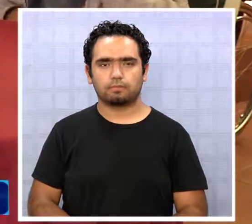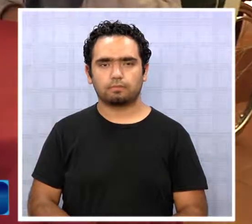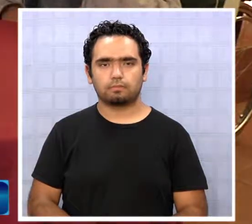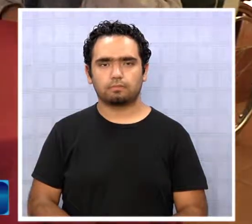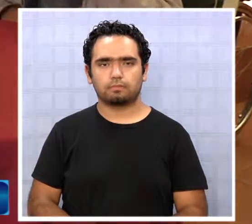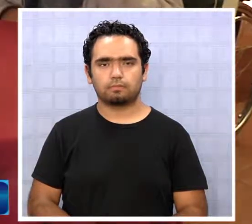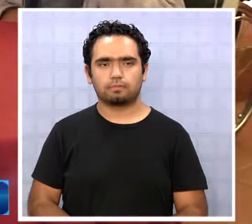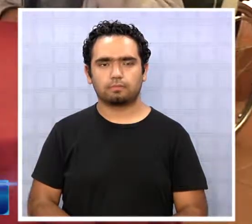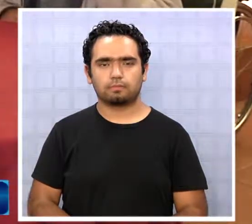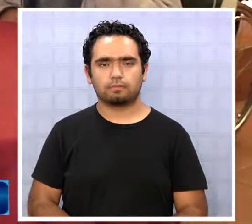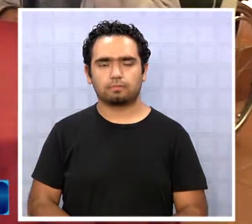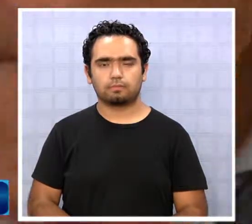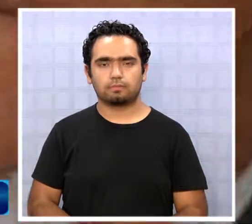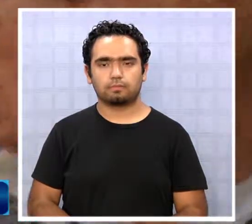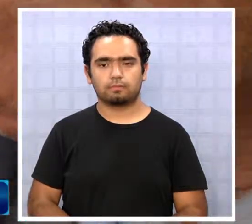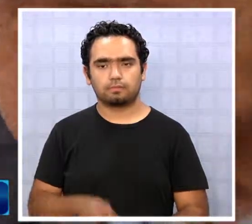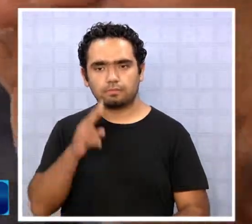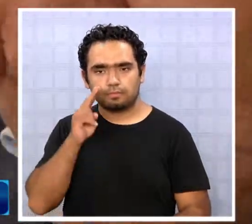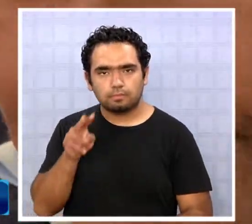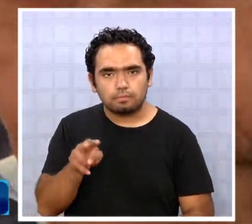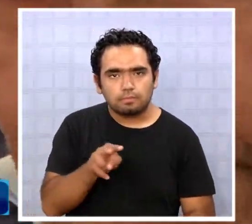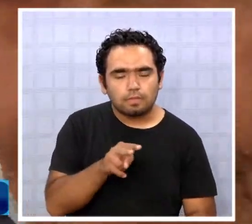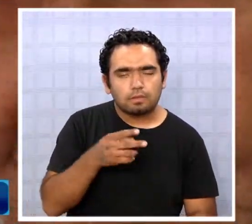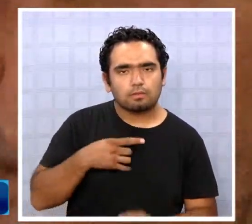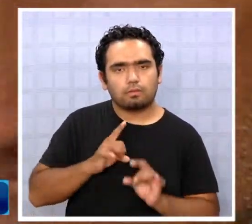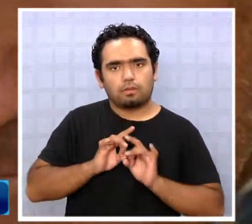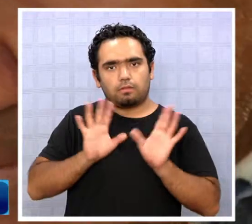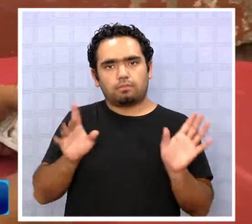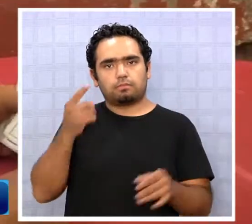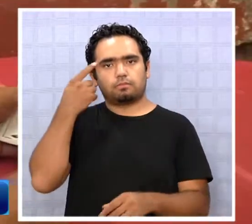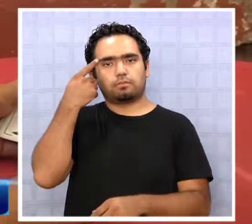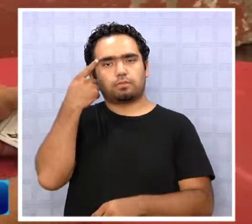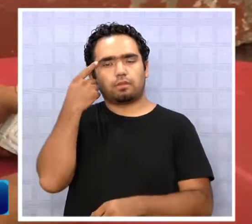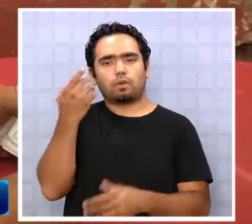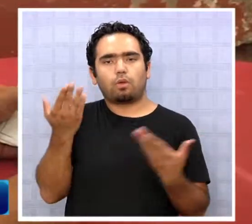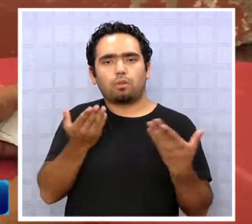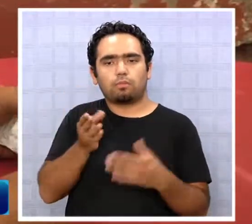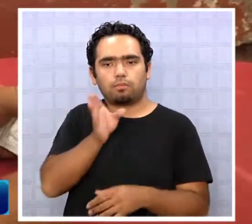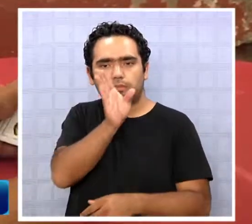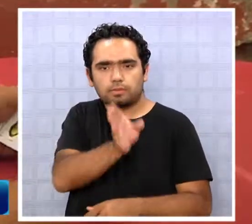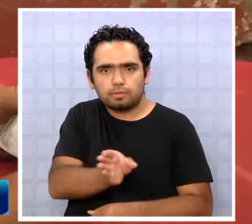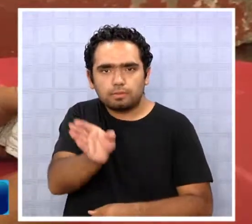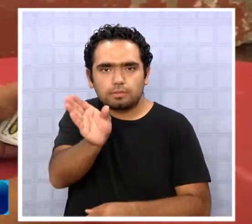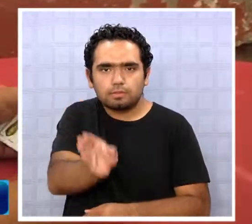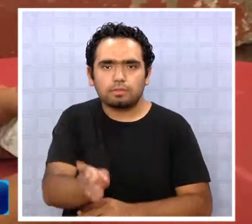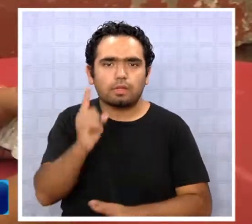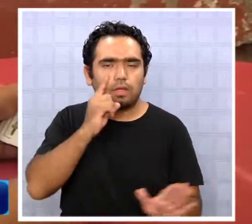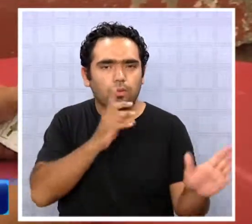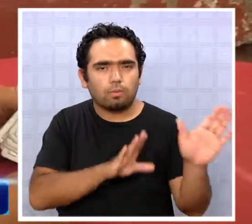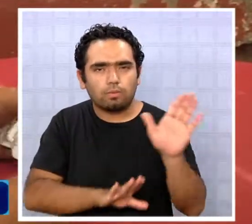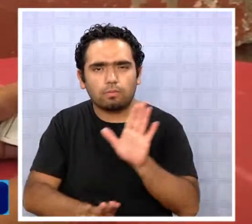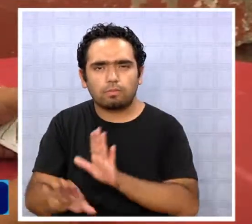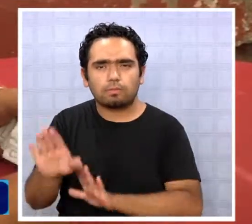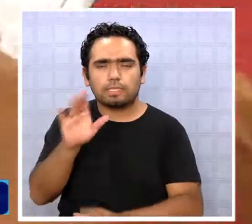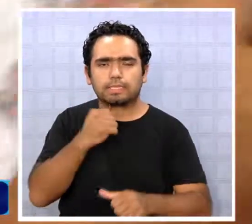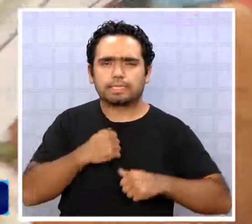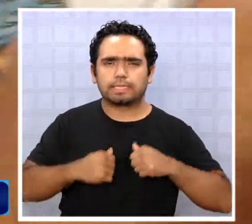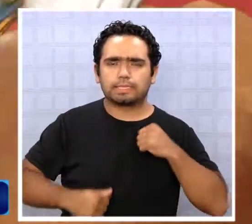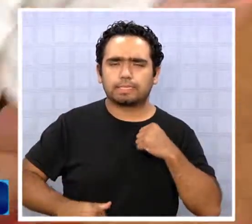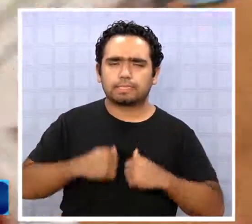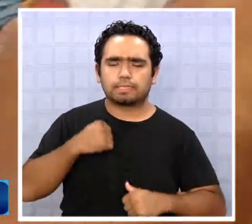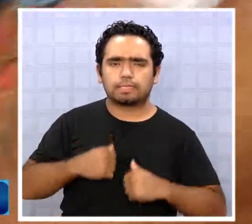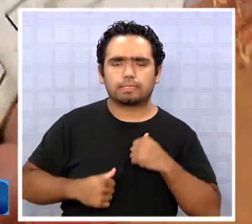Es increíble pensar que después de tanta dedicación, cuidado y sacrificios al momento de criarnos,